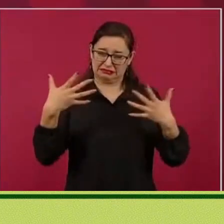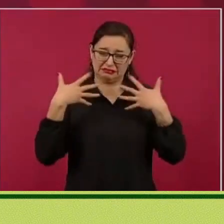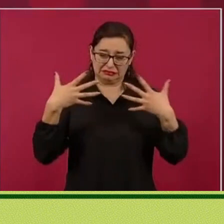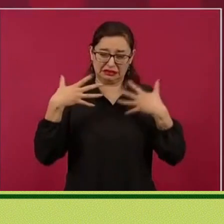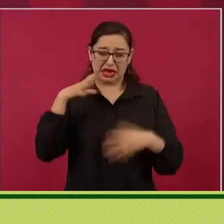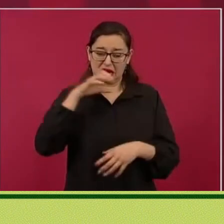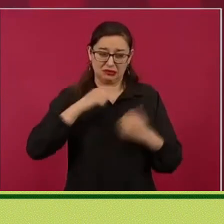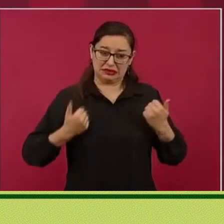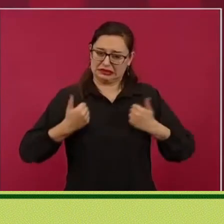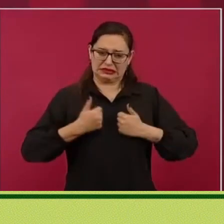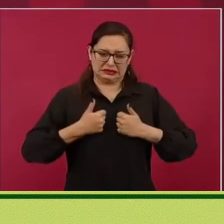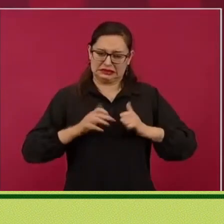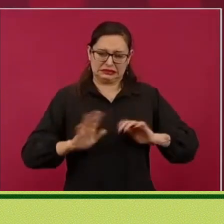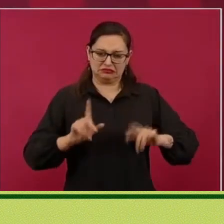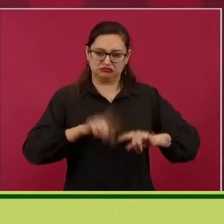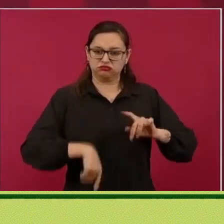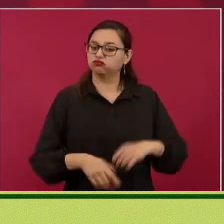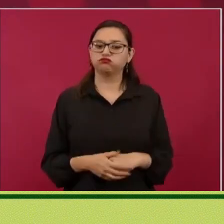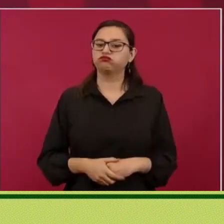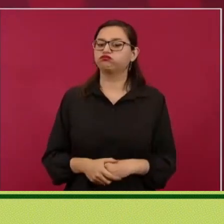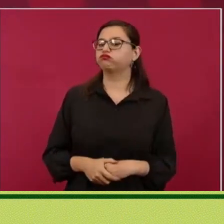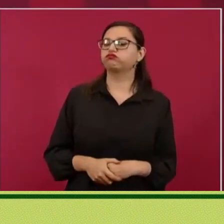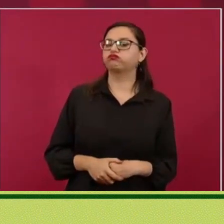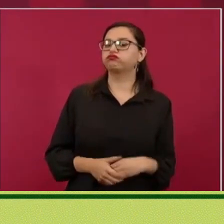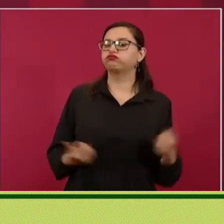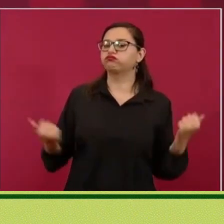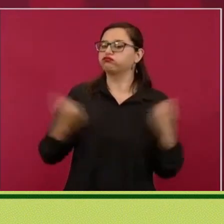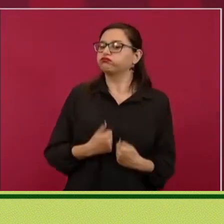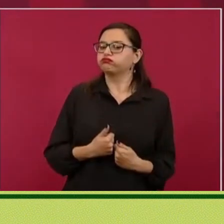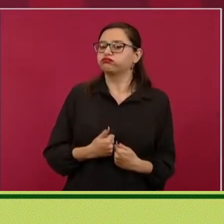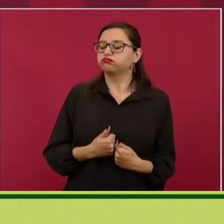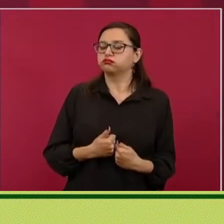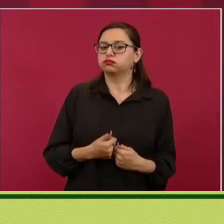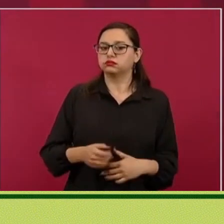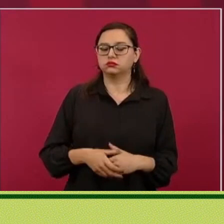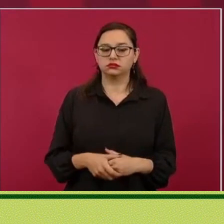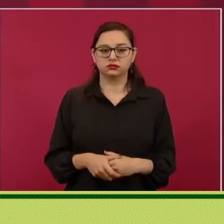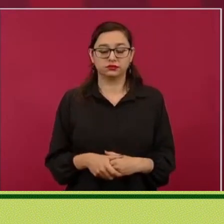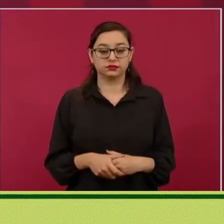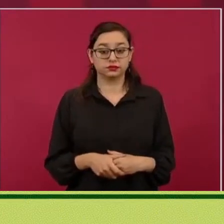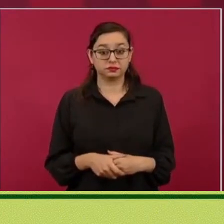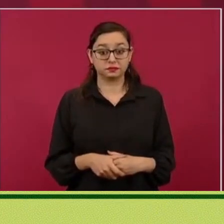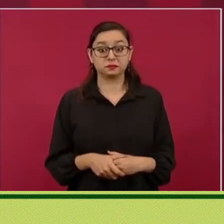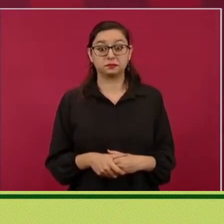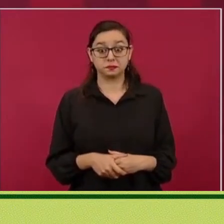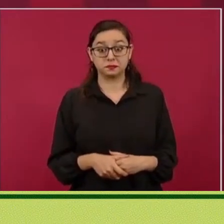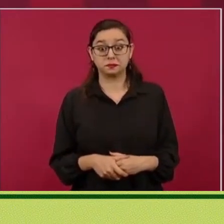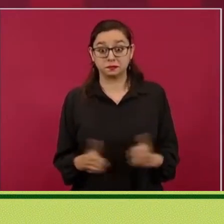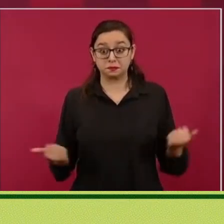esa, no se la quitó, fue ahí